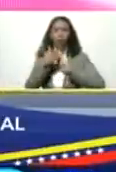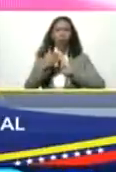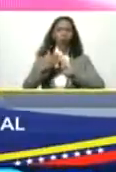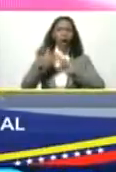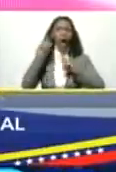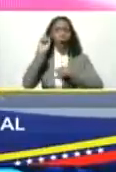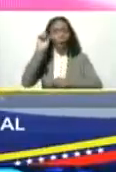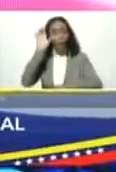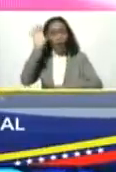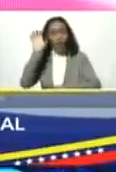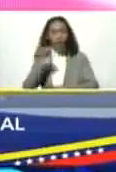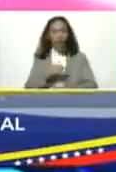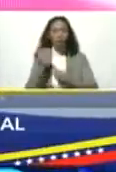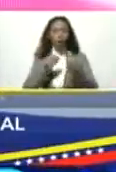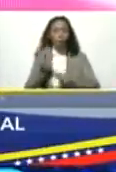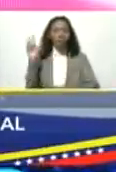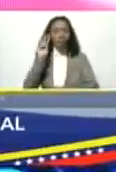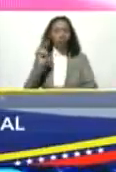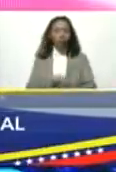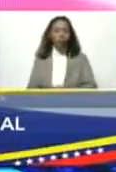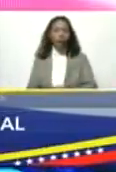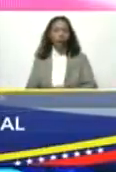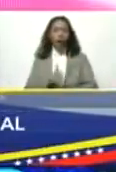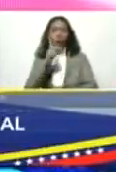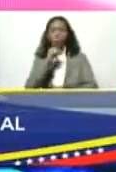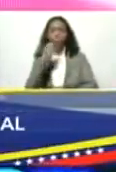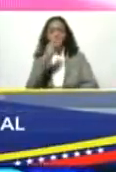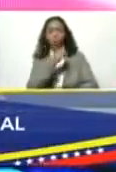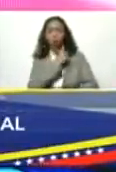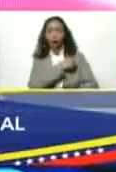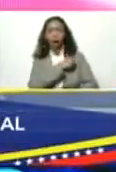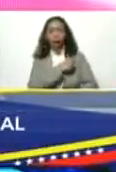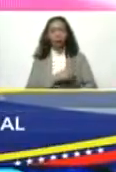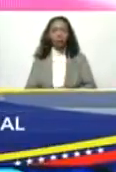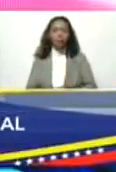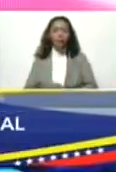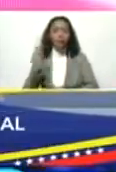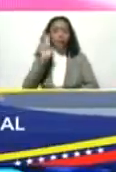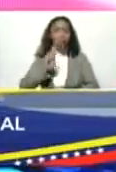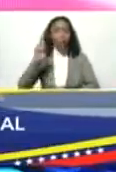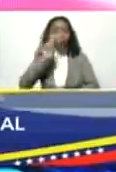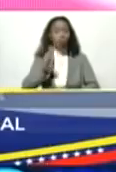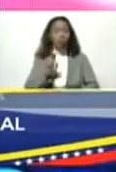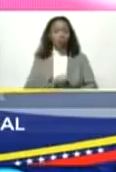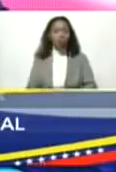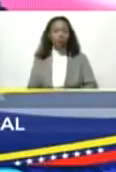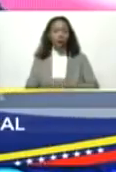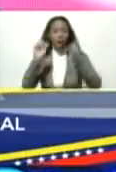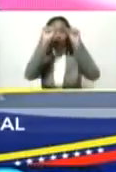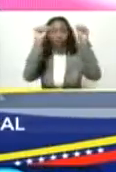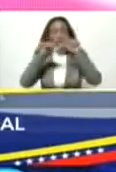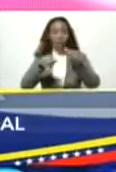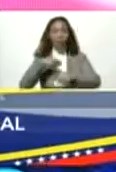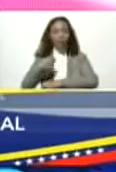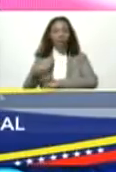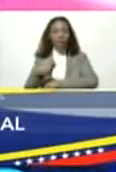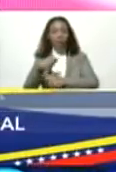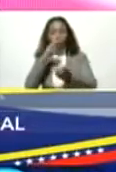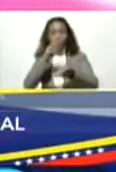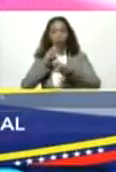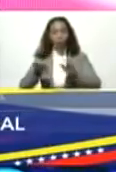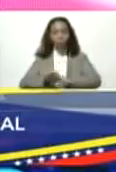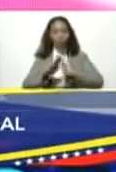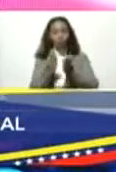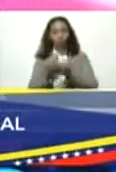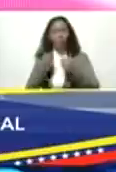país como Venezuela es inmoral que se utilicen los sistemas financieros y bancarios del